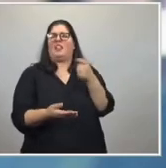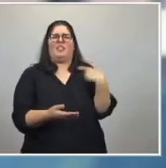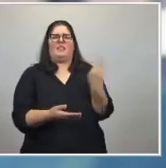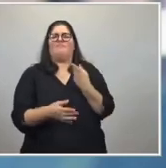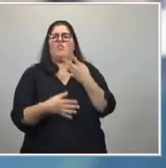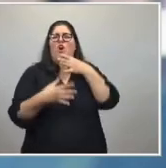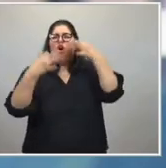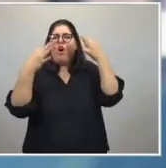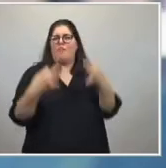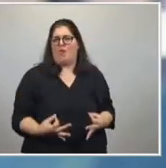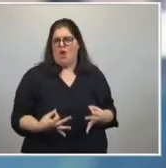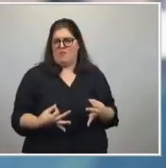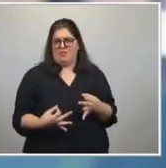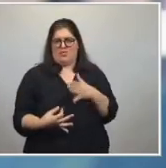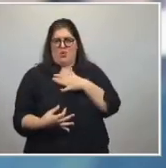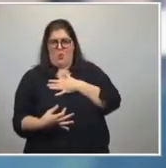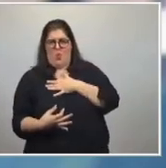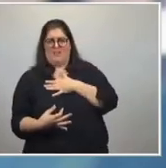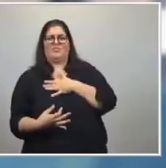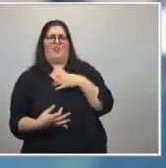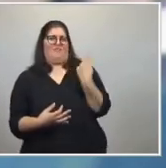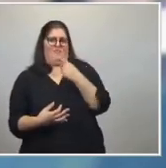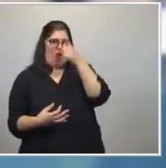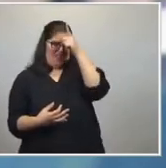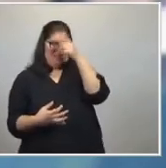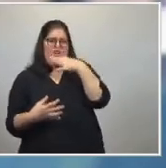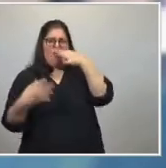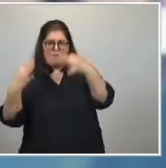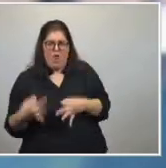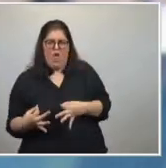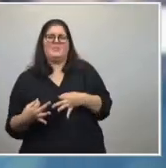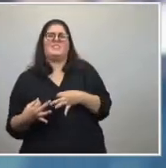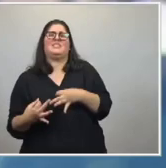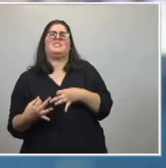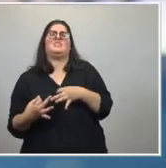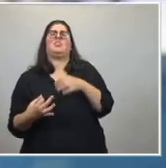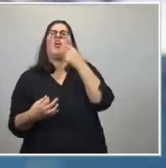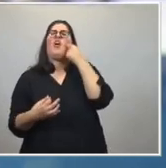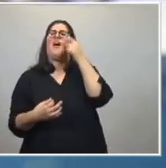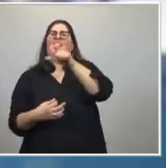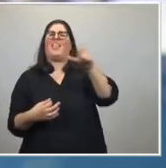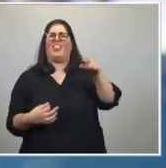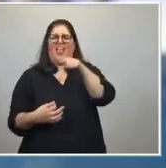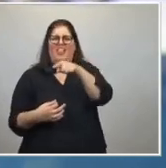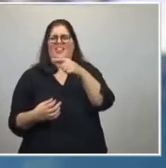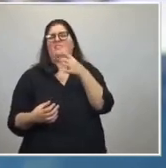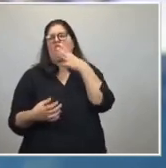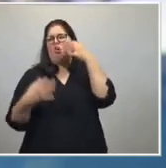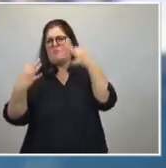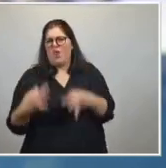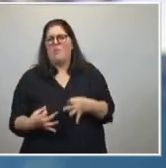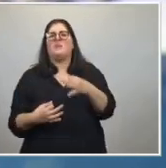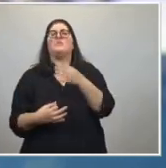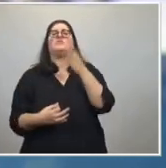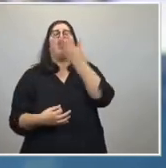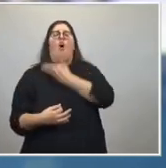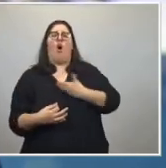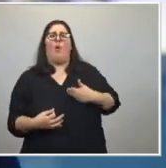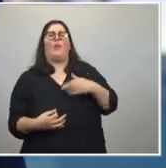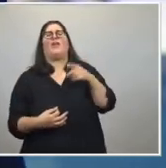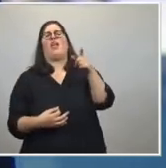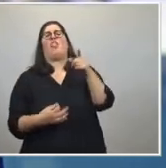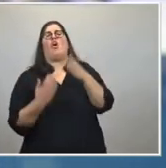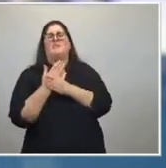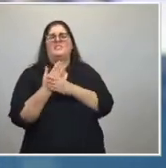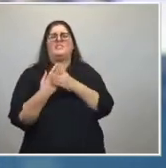de nuestra policía, de nuestros intendentes, de nuestro gobernador y de nuestro